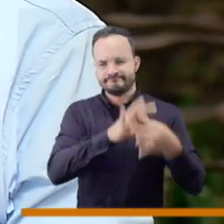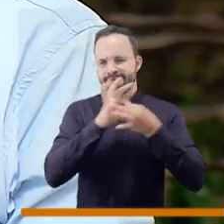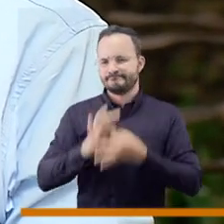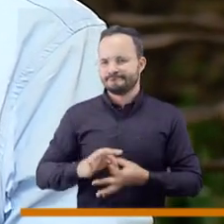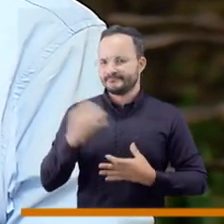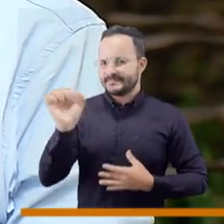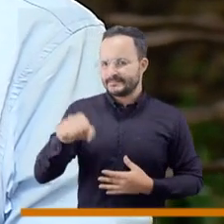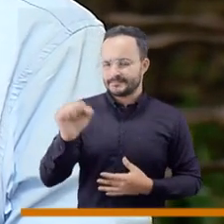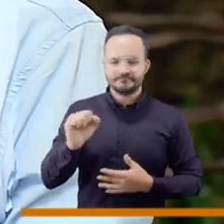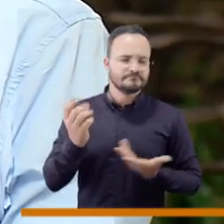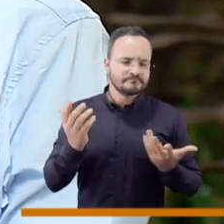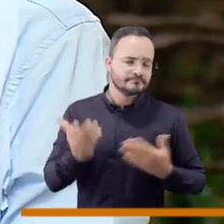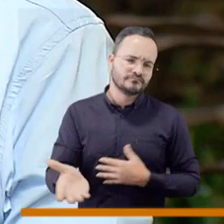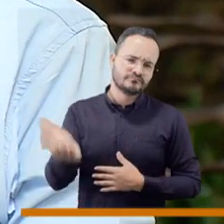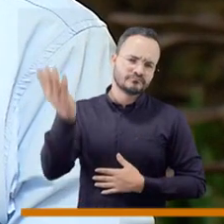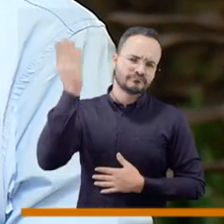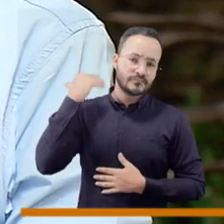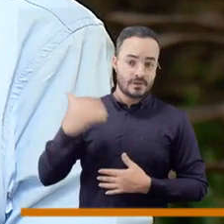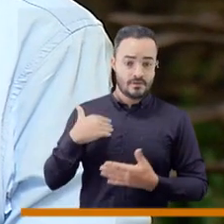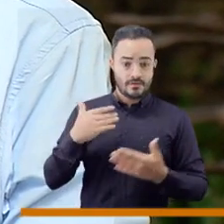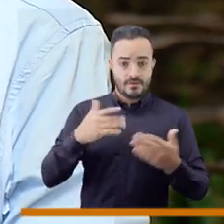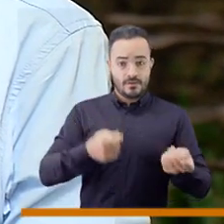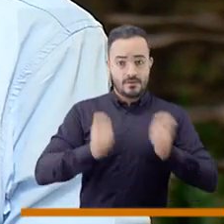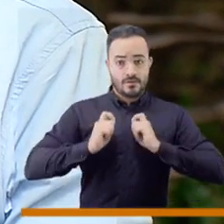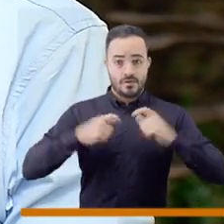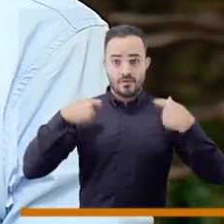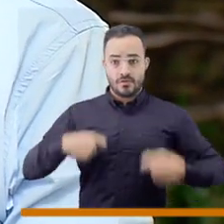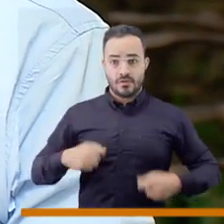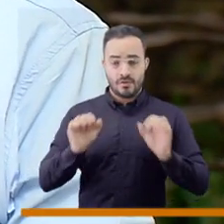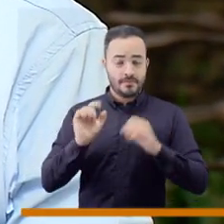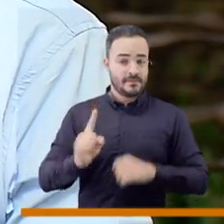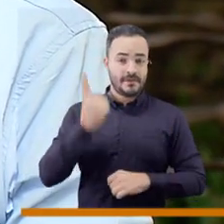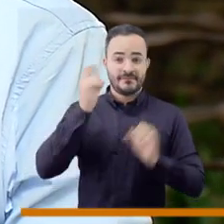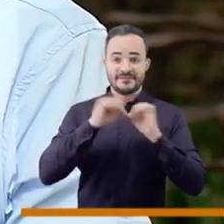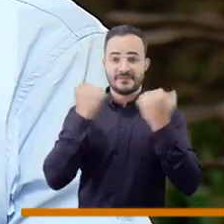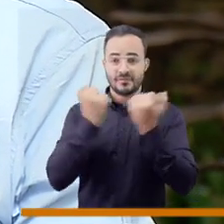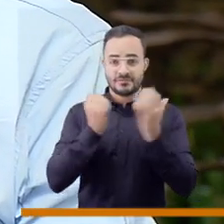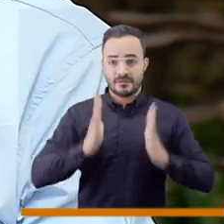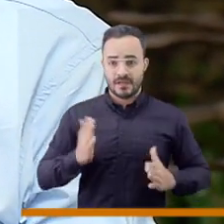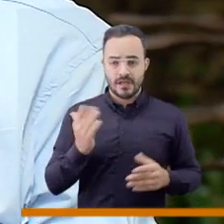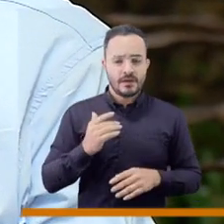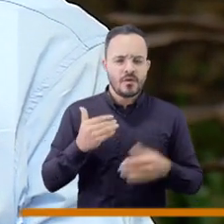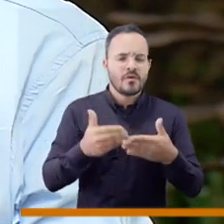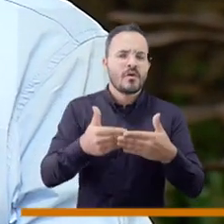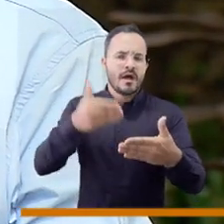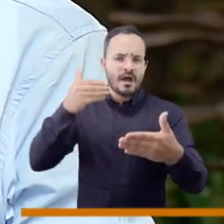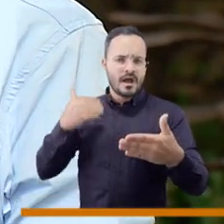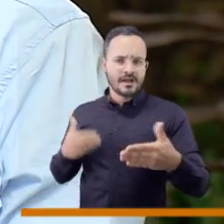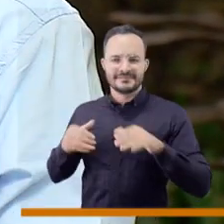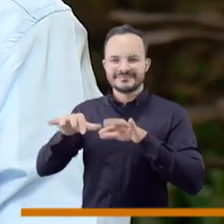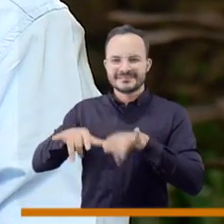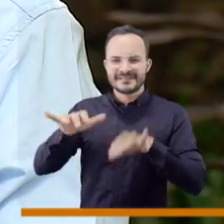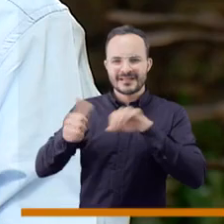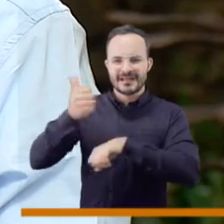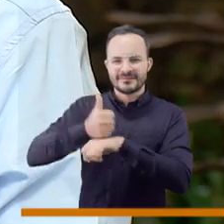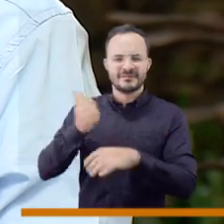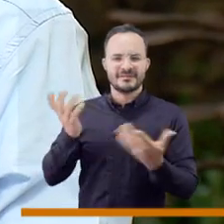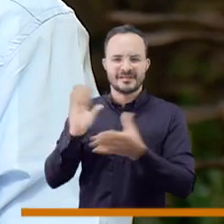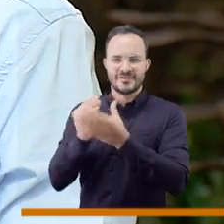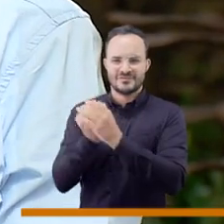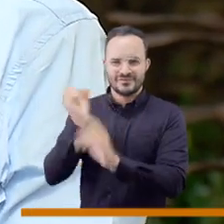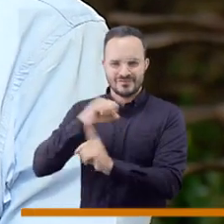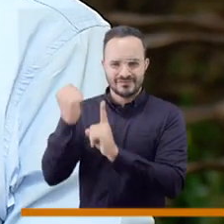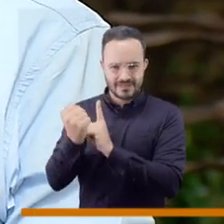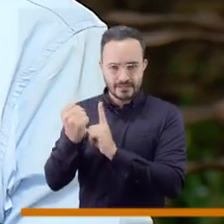dice, yo hace muchos años, no solamente desde mi posición como concejal, sino en años anteriores como secretario de inclusión